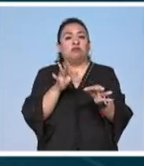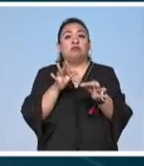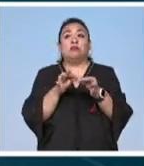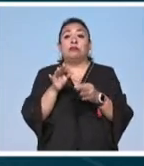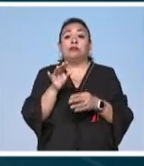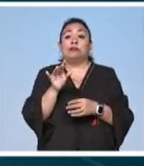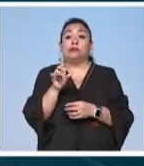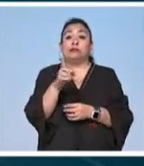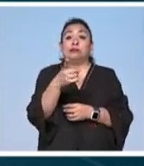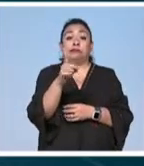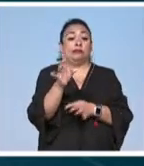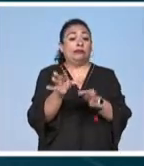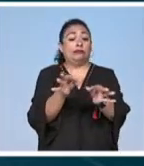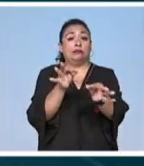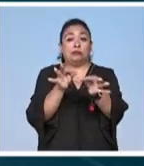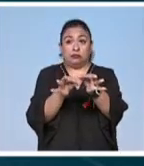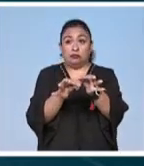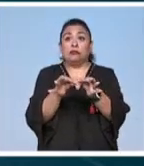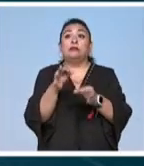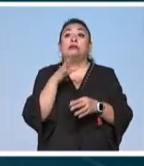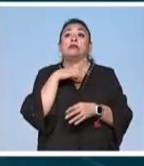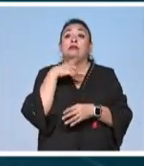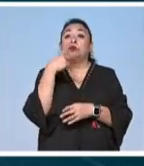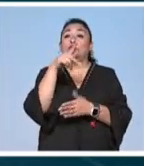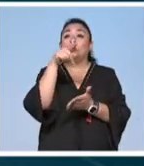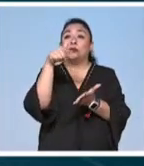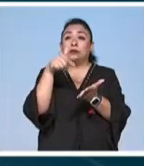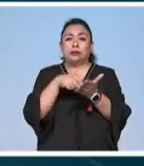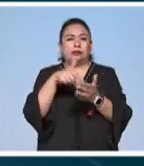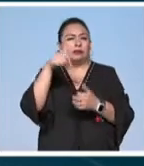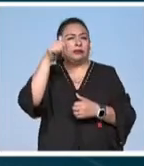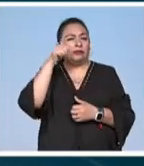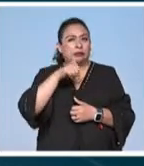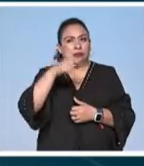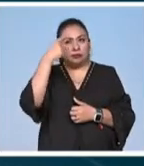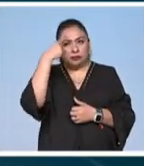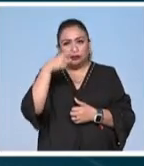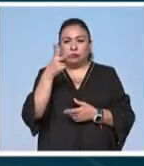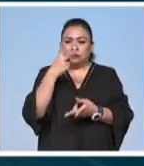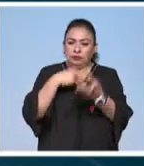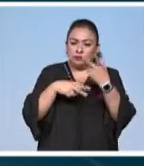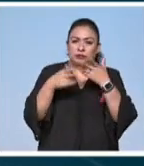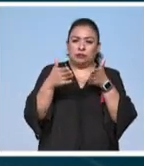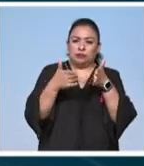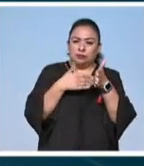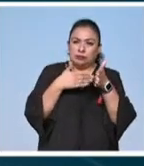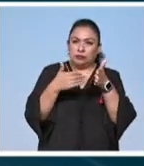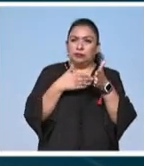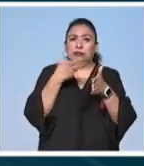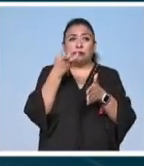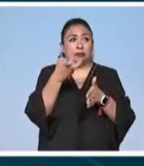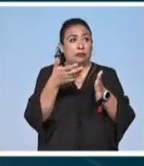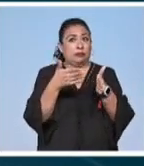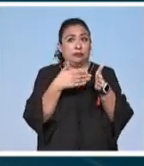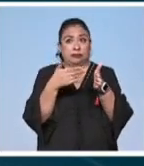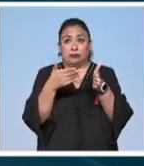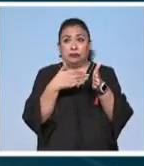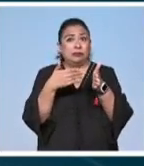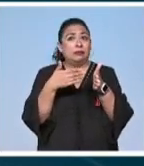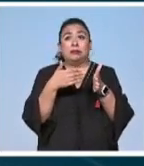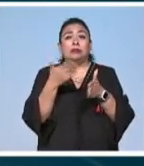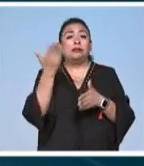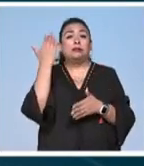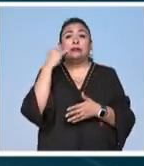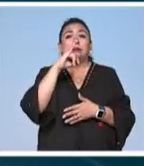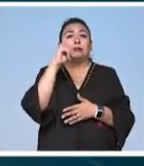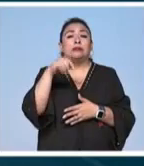en diciembre y que va a ser su lugar siempre para que vengan a cocinar y para que estas cocinas que nunca